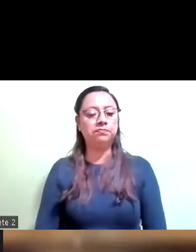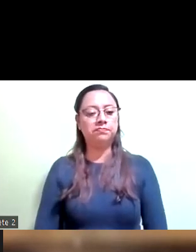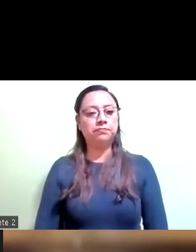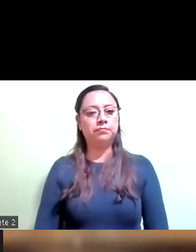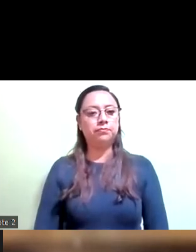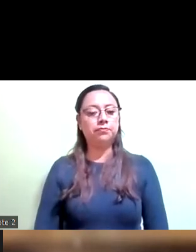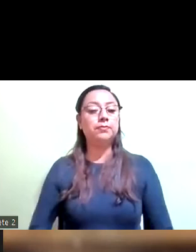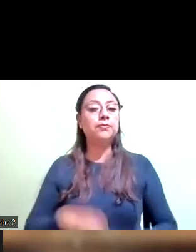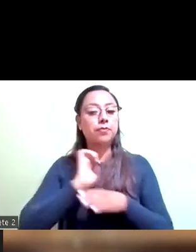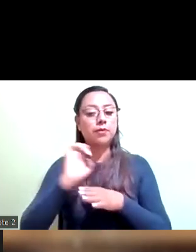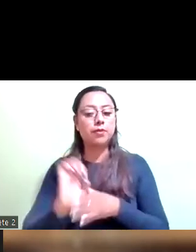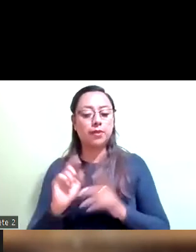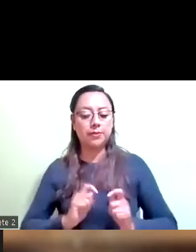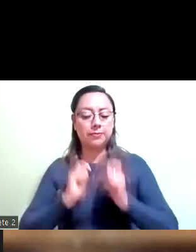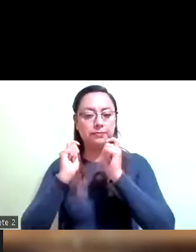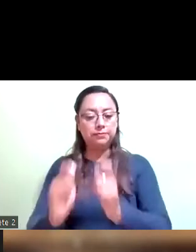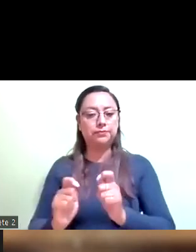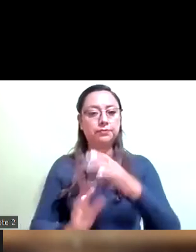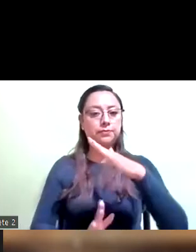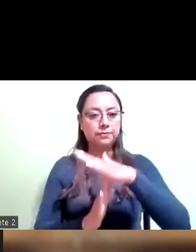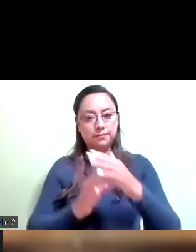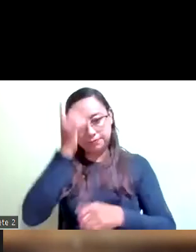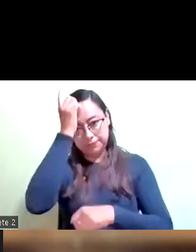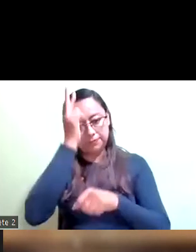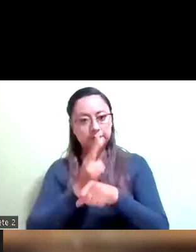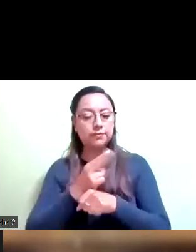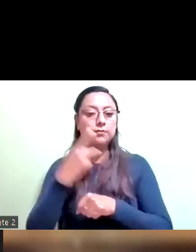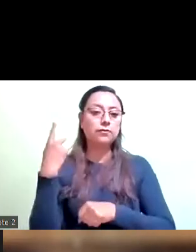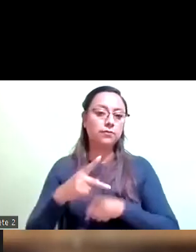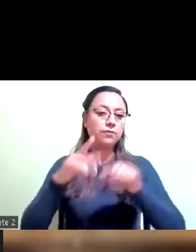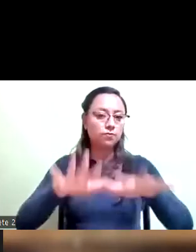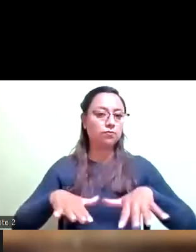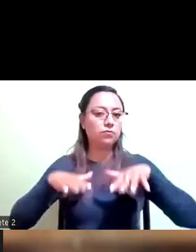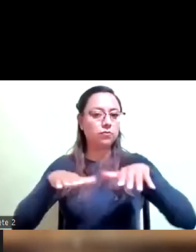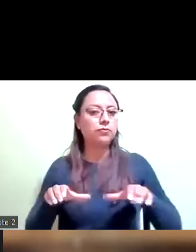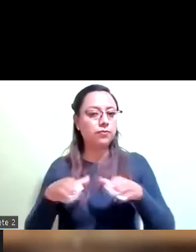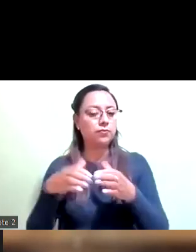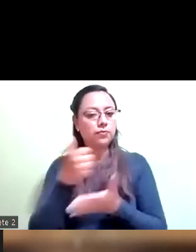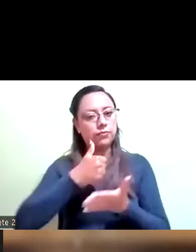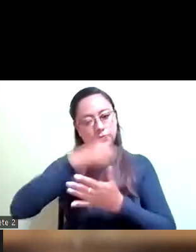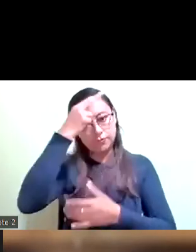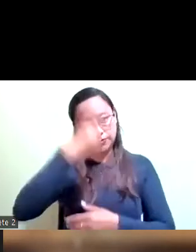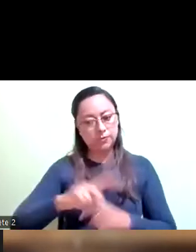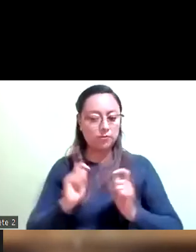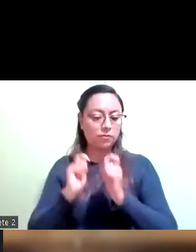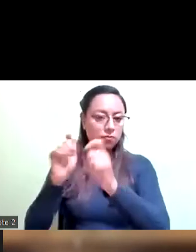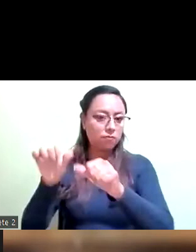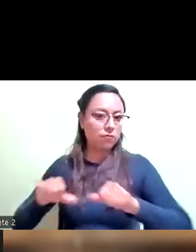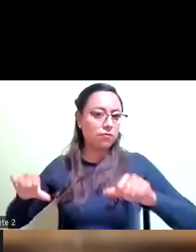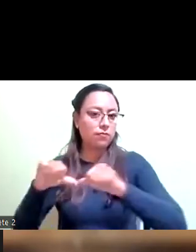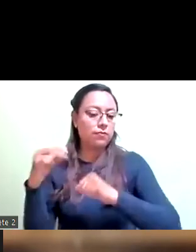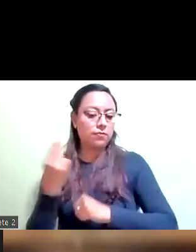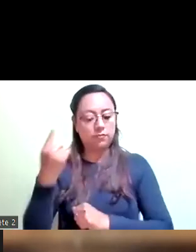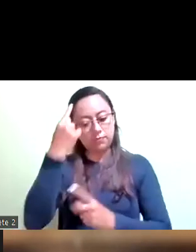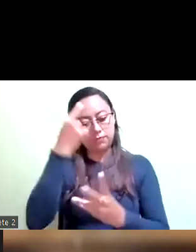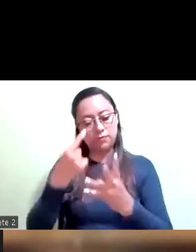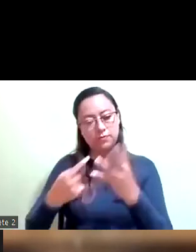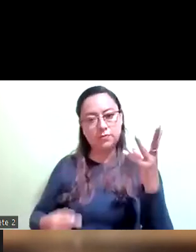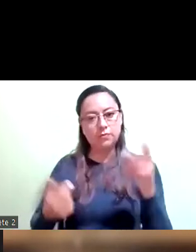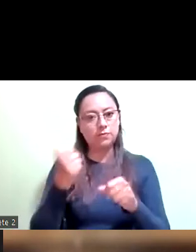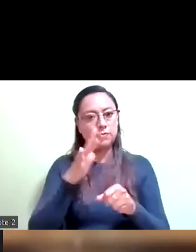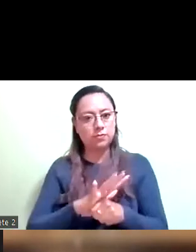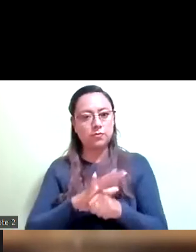Permítase a mesa directiva del Congreso de la Ciudad para su publicación en la Gaceta Parlamentaria y diríjase a las áreas correspondientes para el cumplimiento de los deberes de